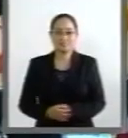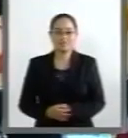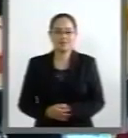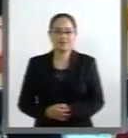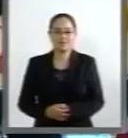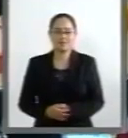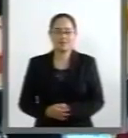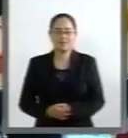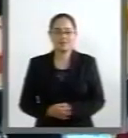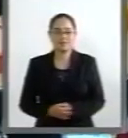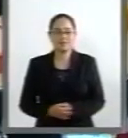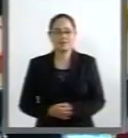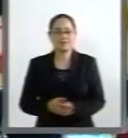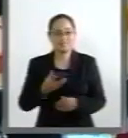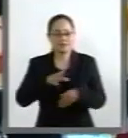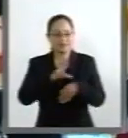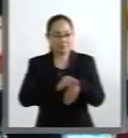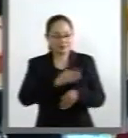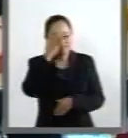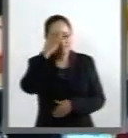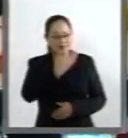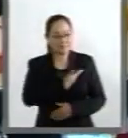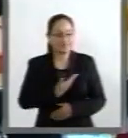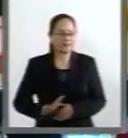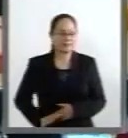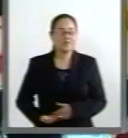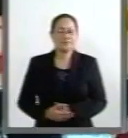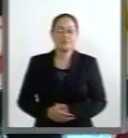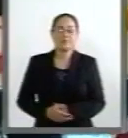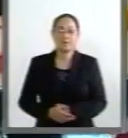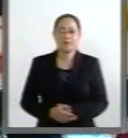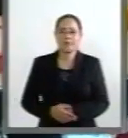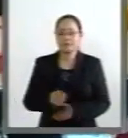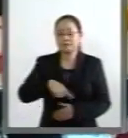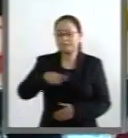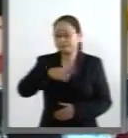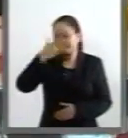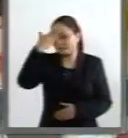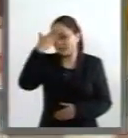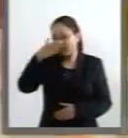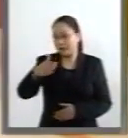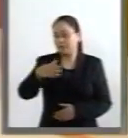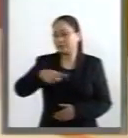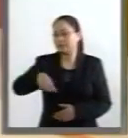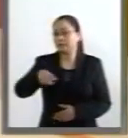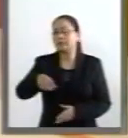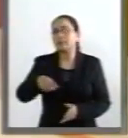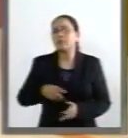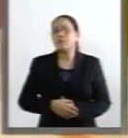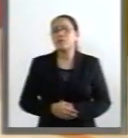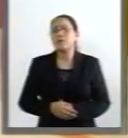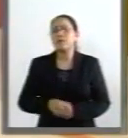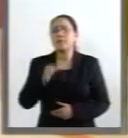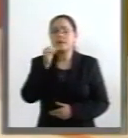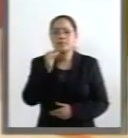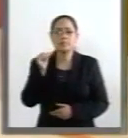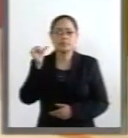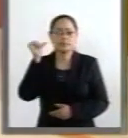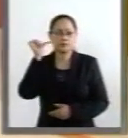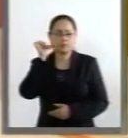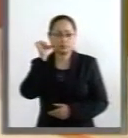Con su venia, señor presidente, como es del conocimiento de muchos de ustedes, el día de ayer